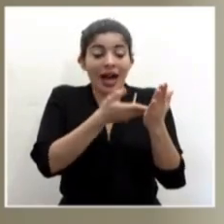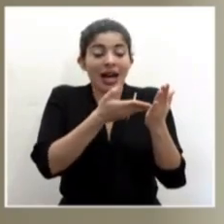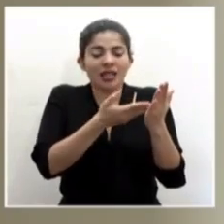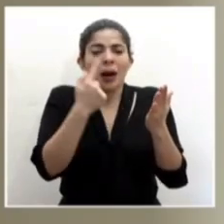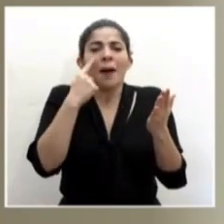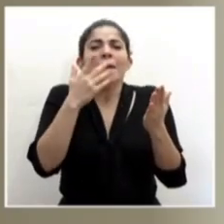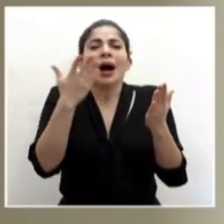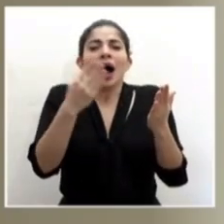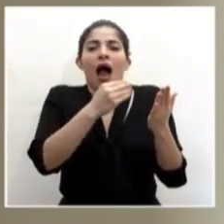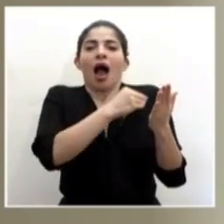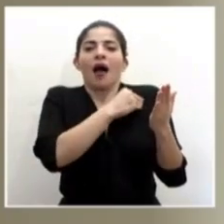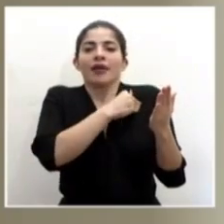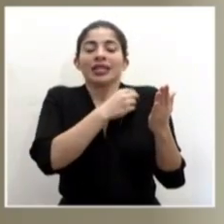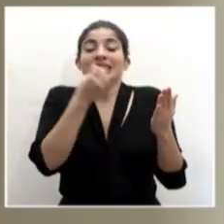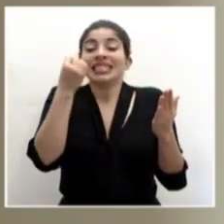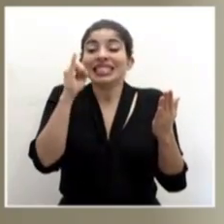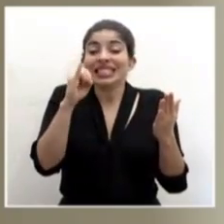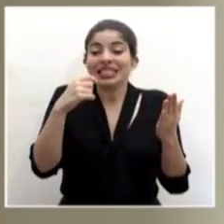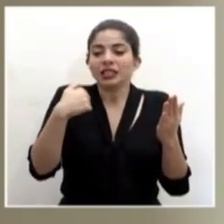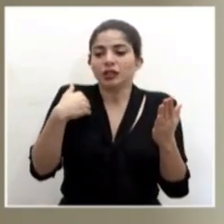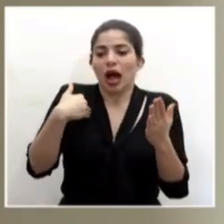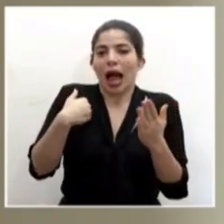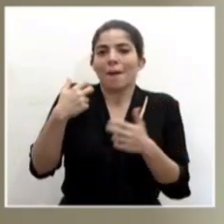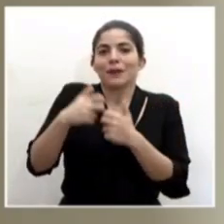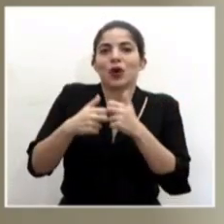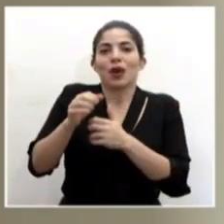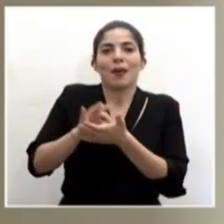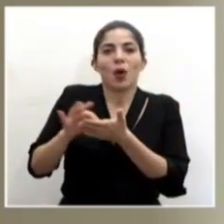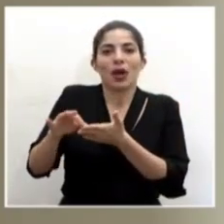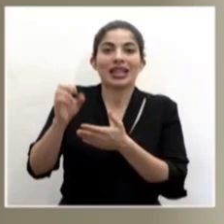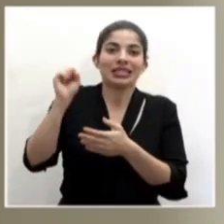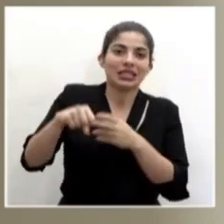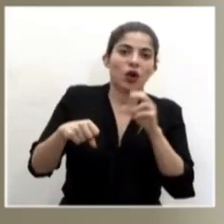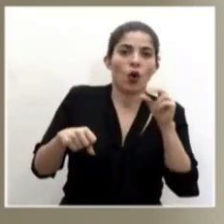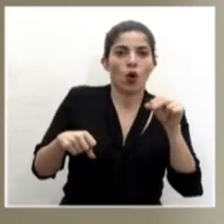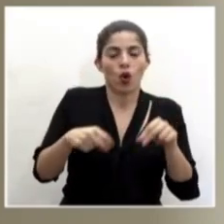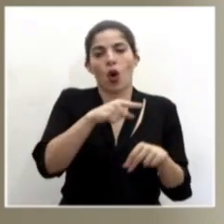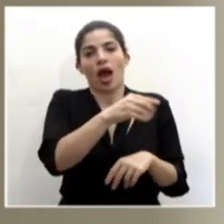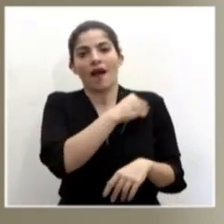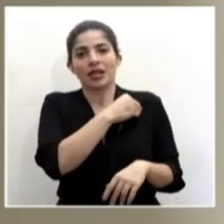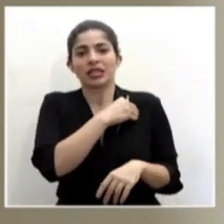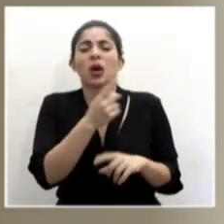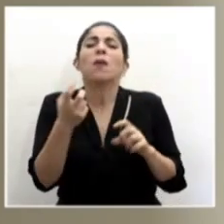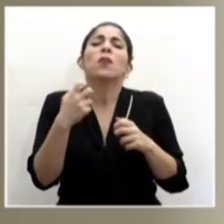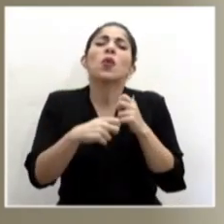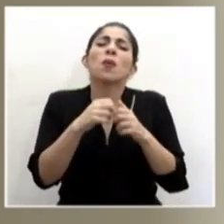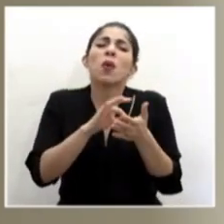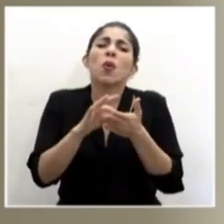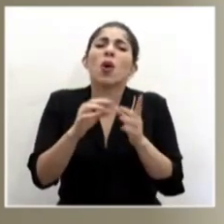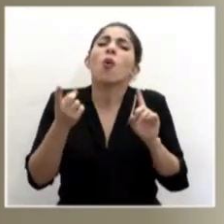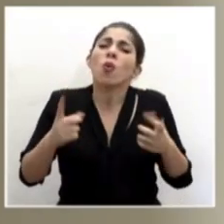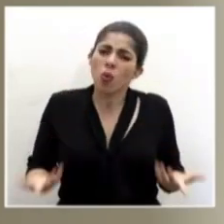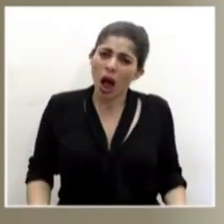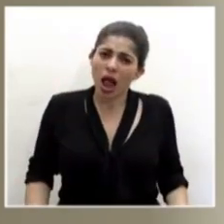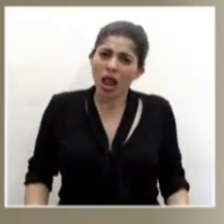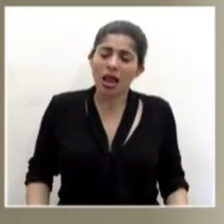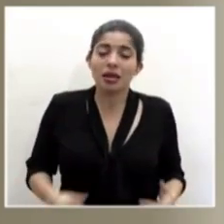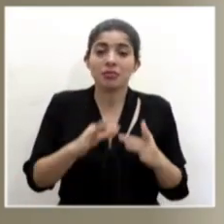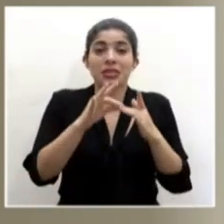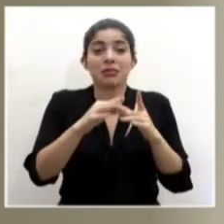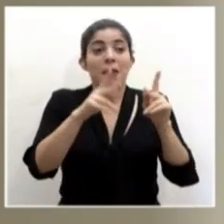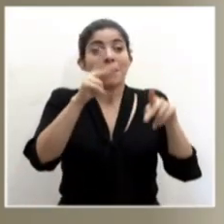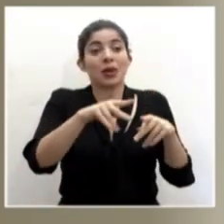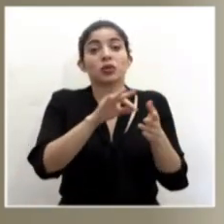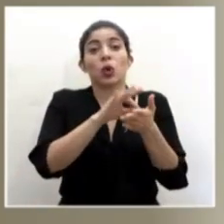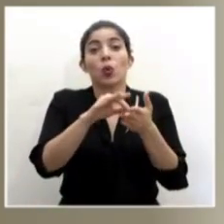estaría alertando es que tenemos un problema con su cuenta bancaria. ¿Qué tipo de problemas estamos teniendo? Fundamentalmente cuentas que no